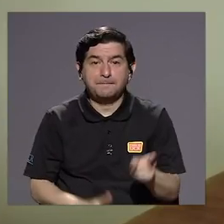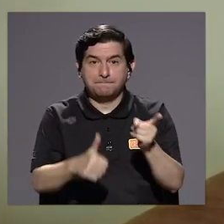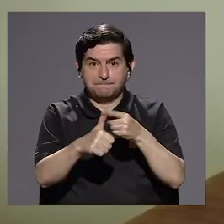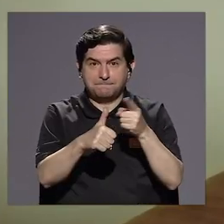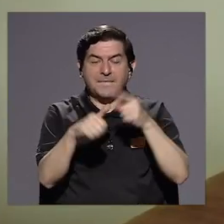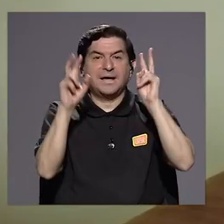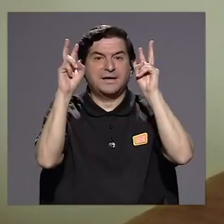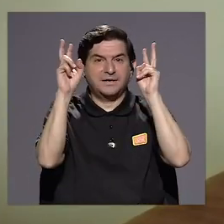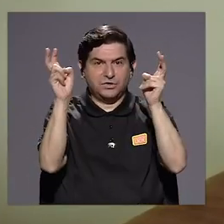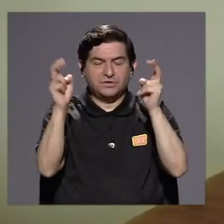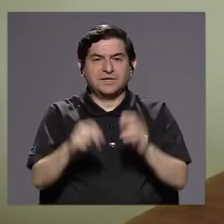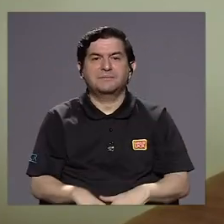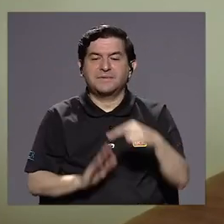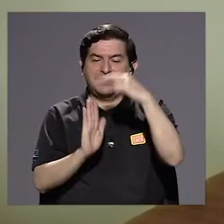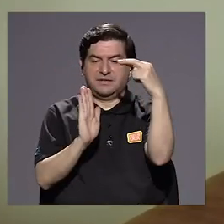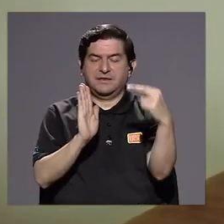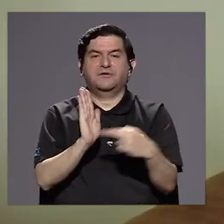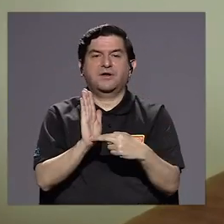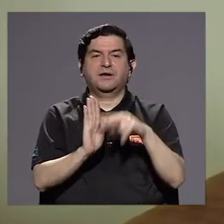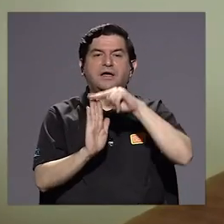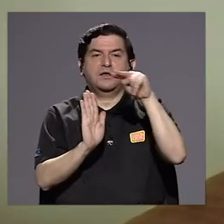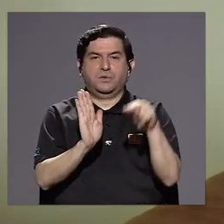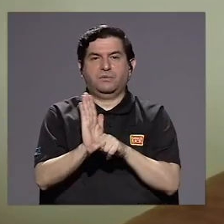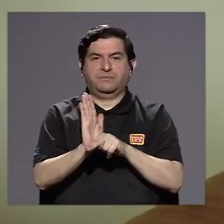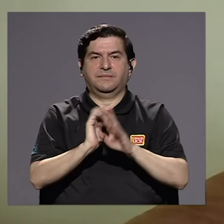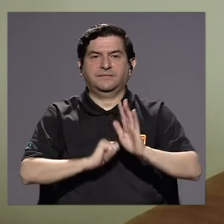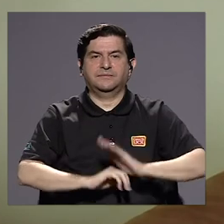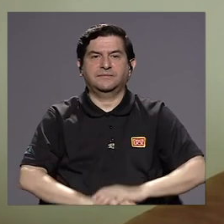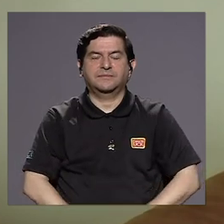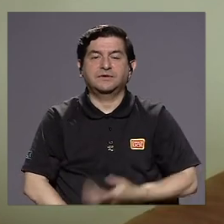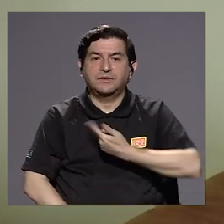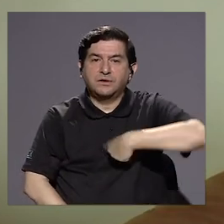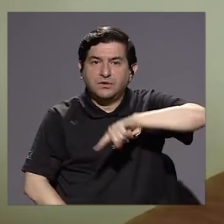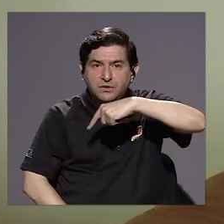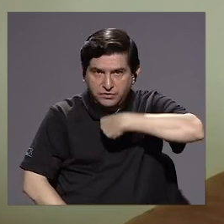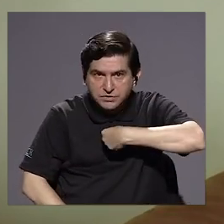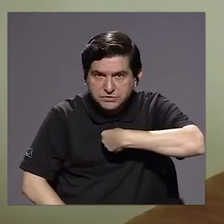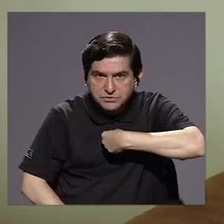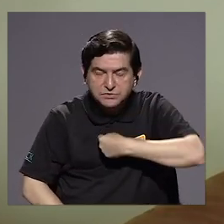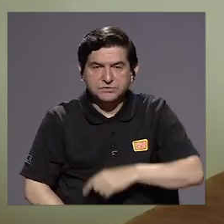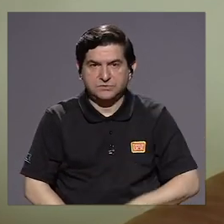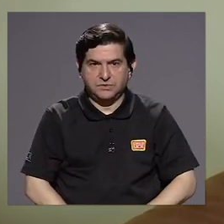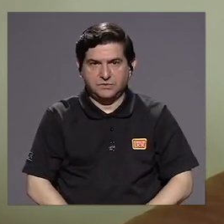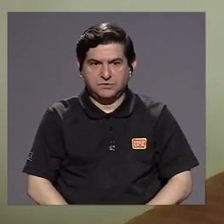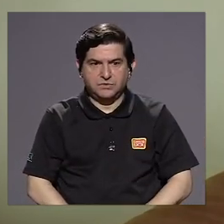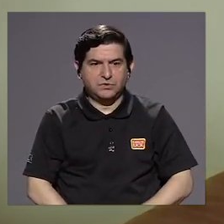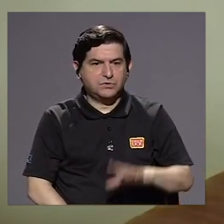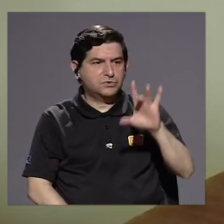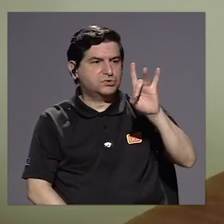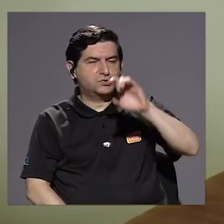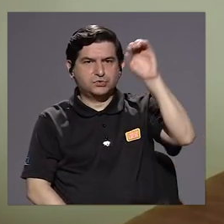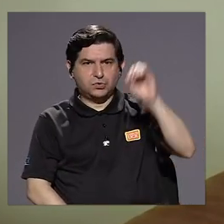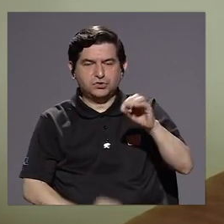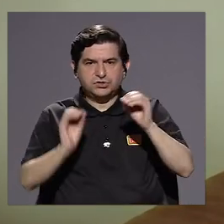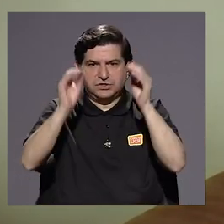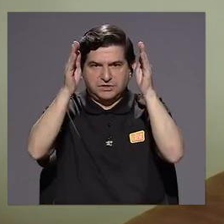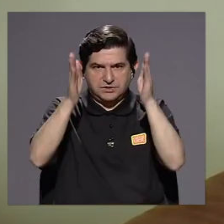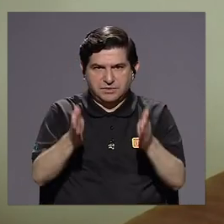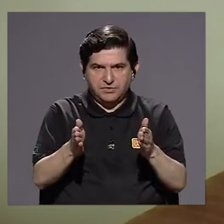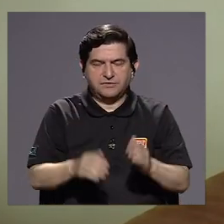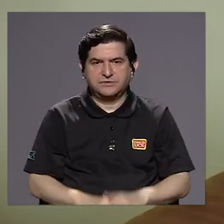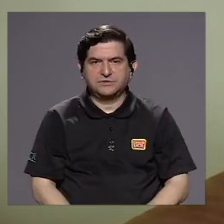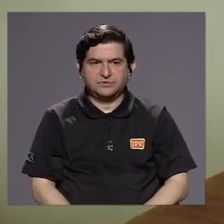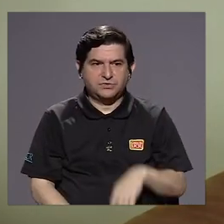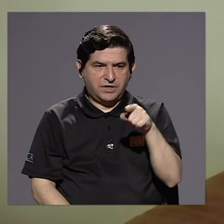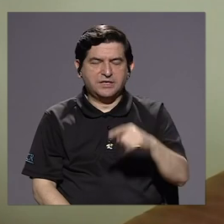un tema de reglamentación y normativa, ¿verdad? Nosotros tenemos el 80% de los docentes